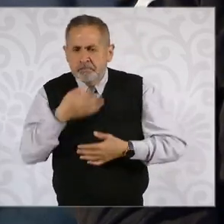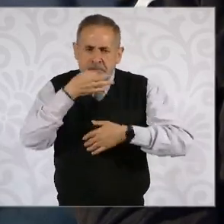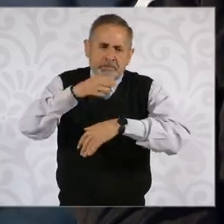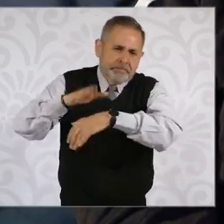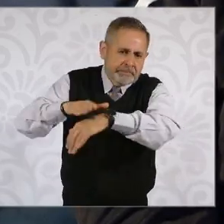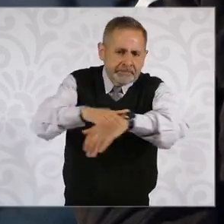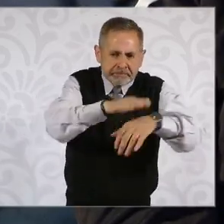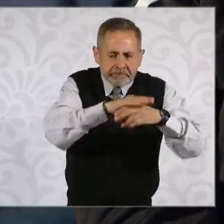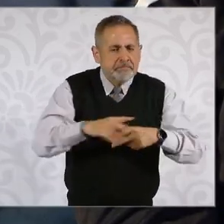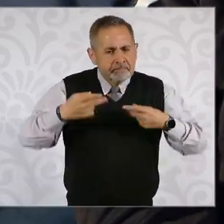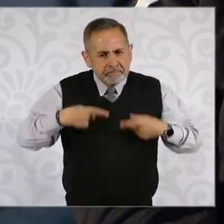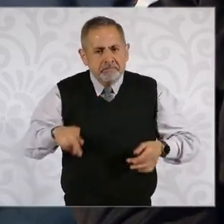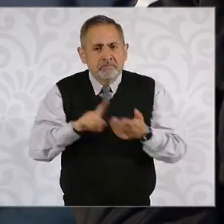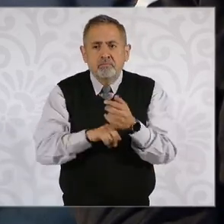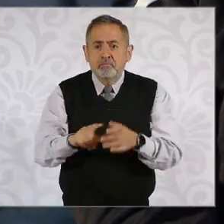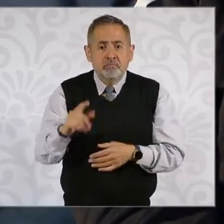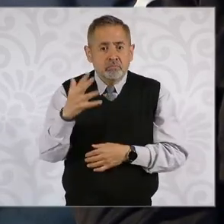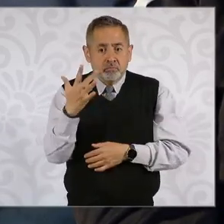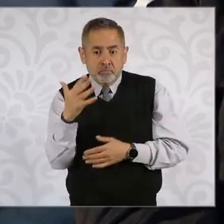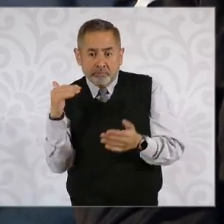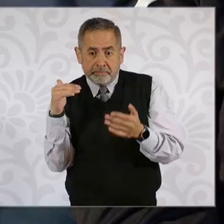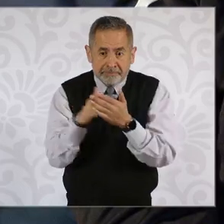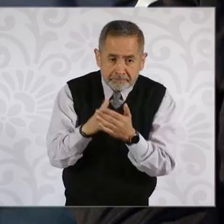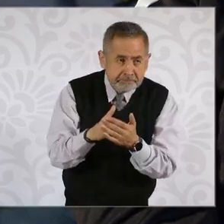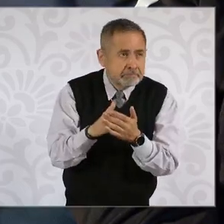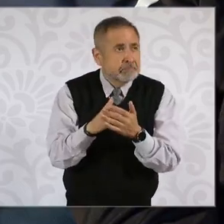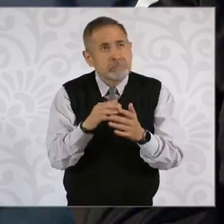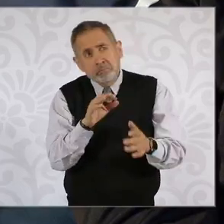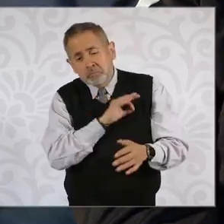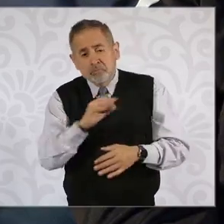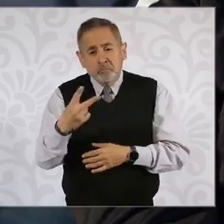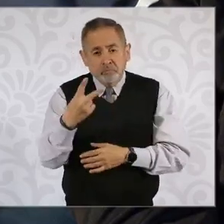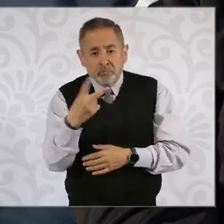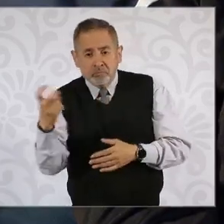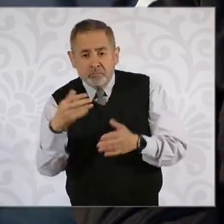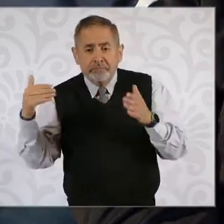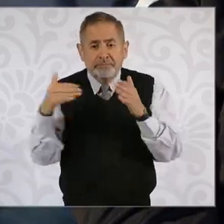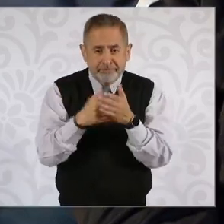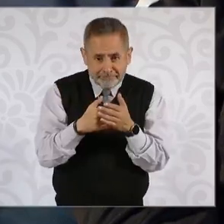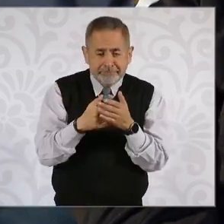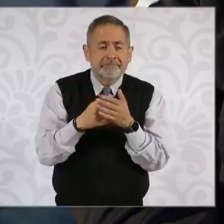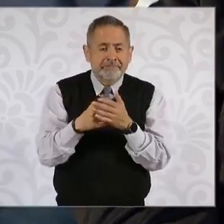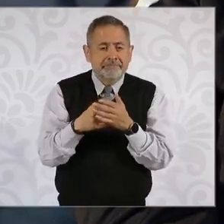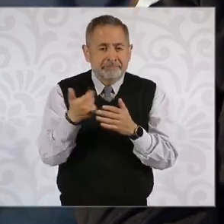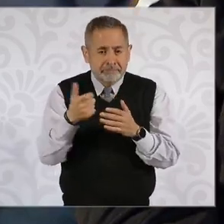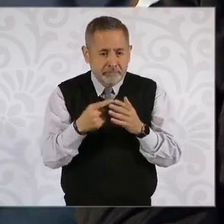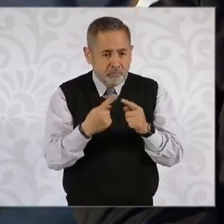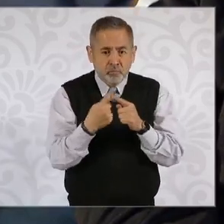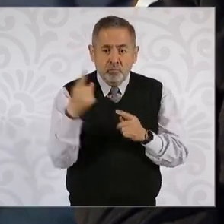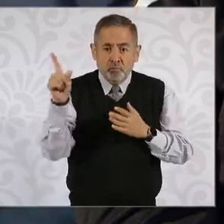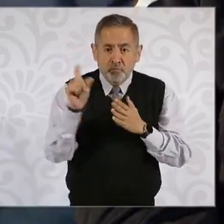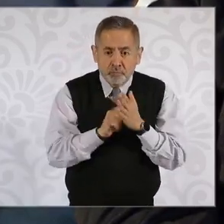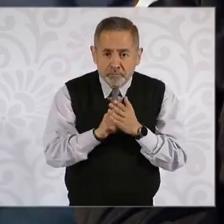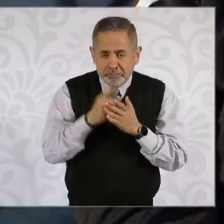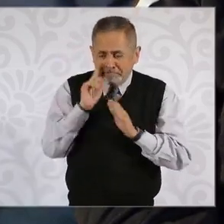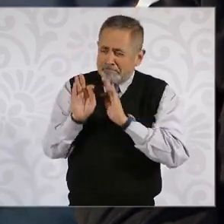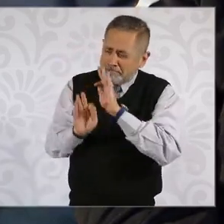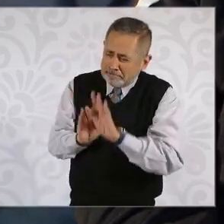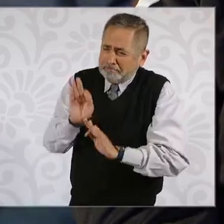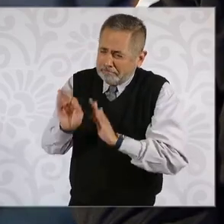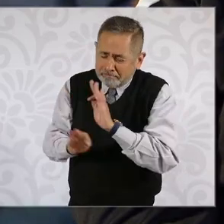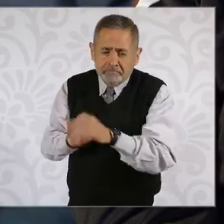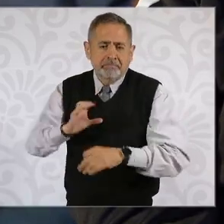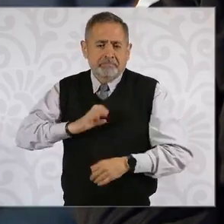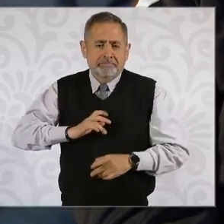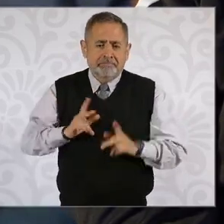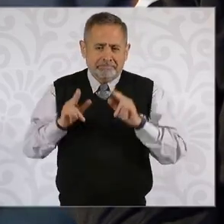presidenta, entre 50 mil pesos y hasta 200 mil pesos cuesta un ciclo de un mes de tratamiento de alguien que tiene